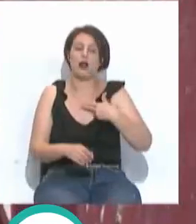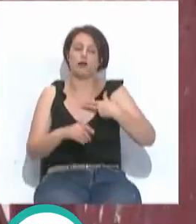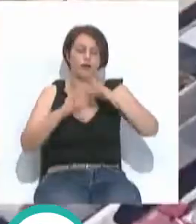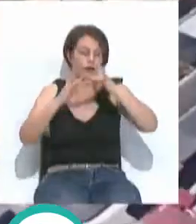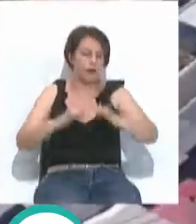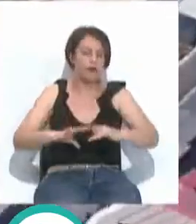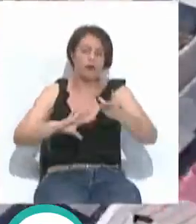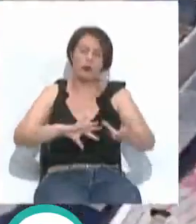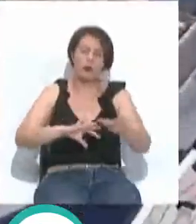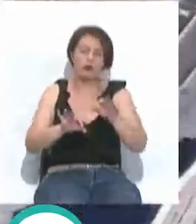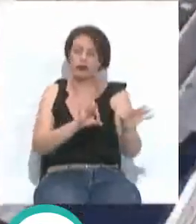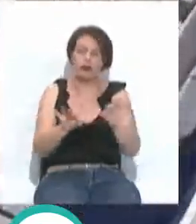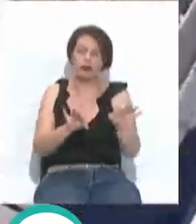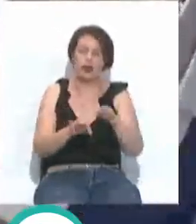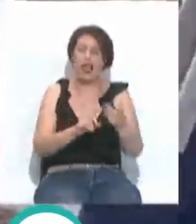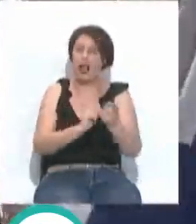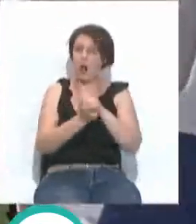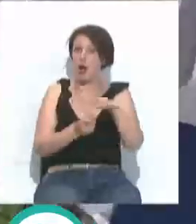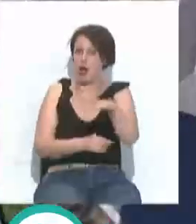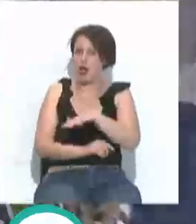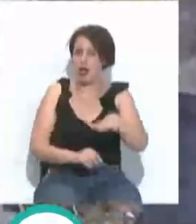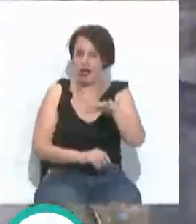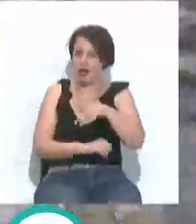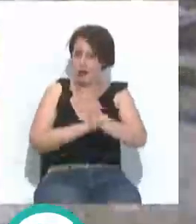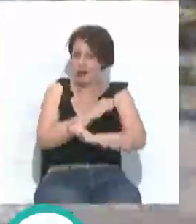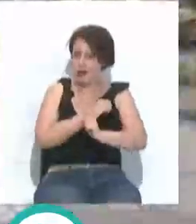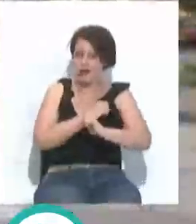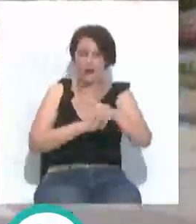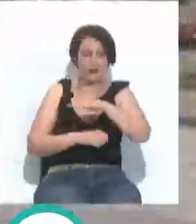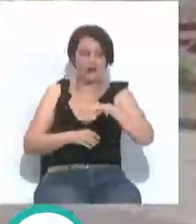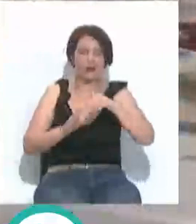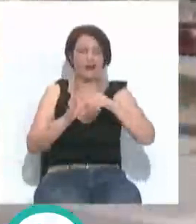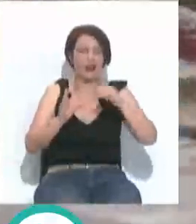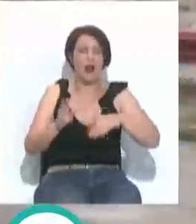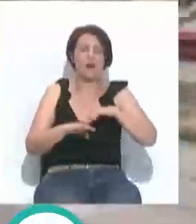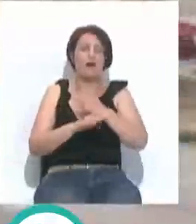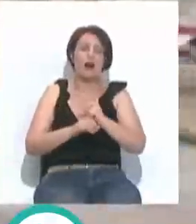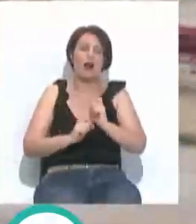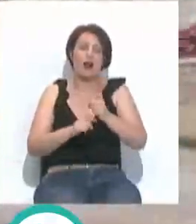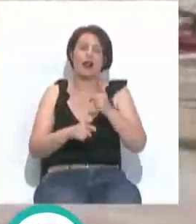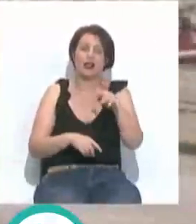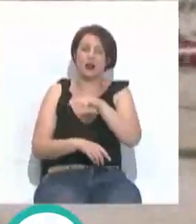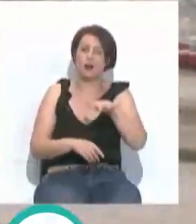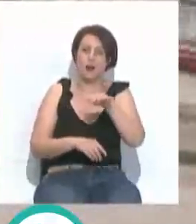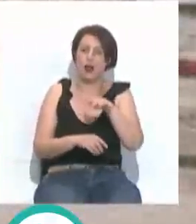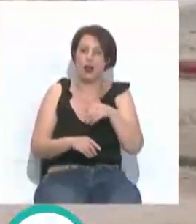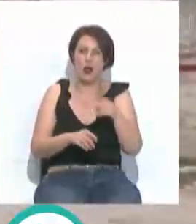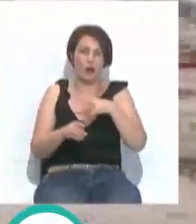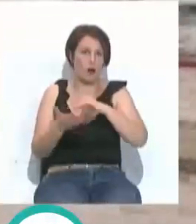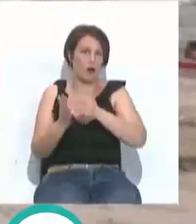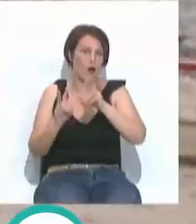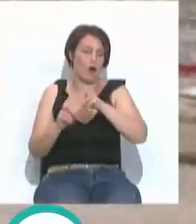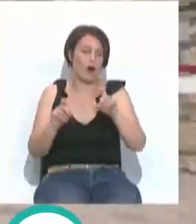adecentamiento que están cambiando la fisionomía de este enclave estratégico del recinto fiscal para ofrecer estos espacios a nuevos